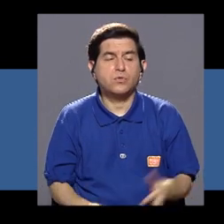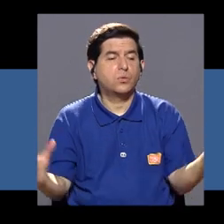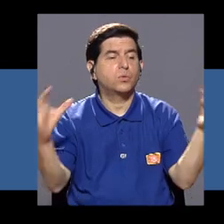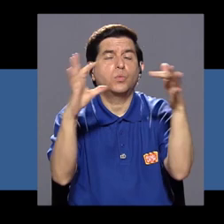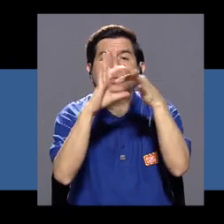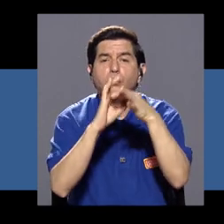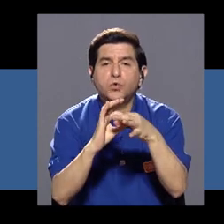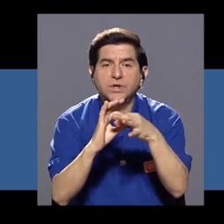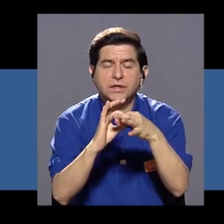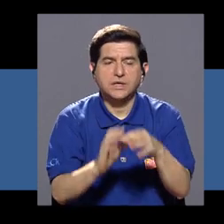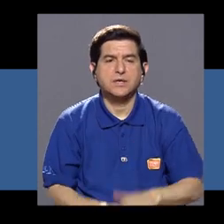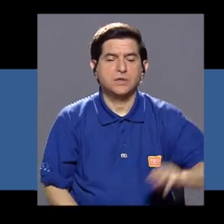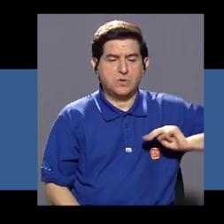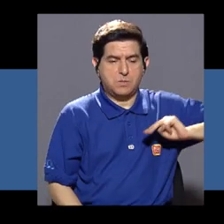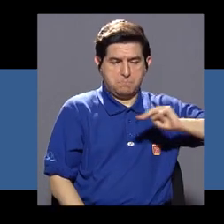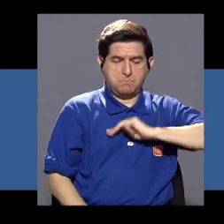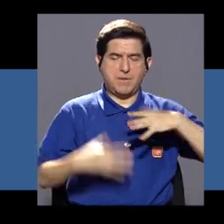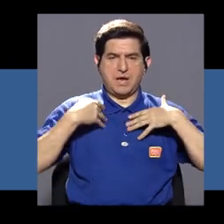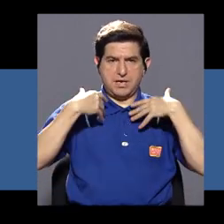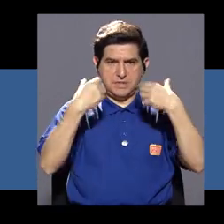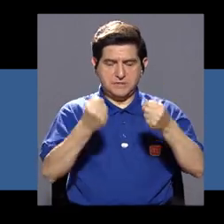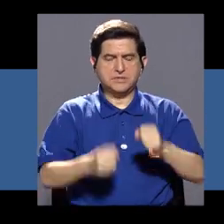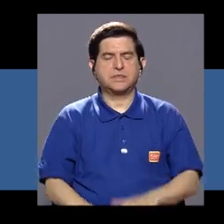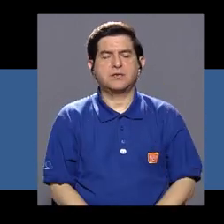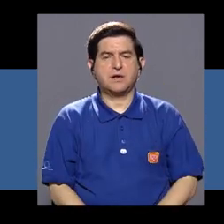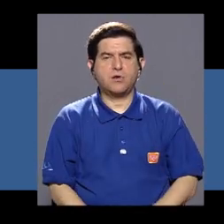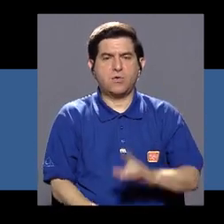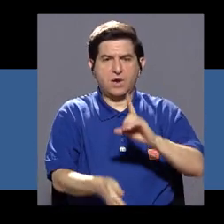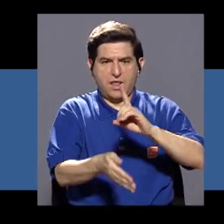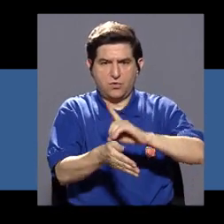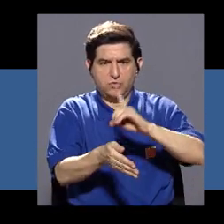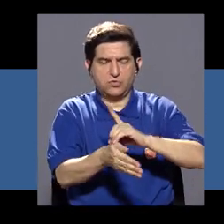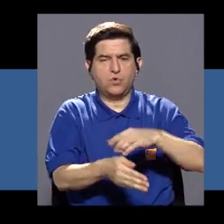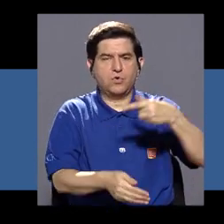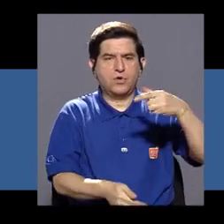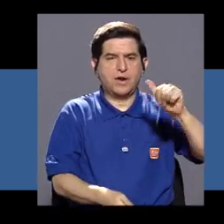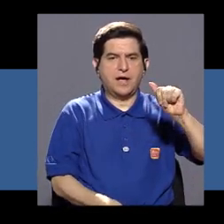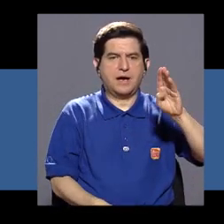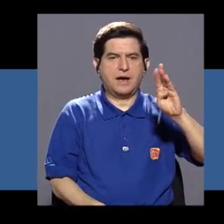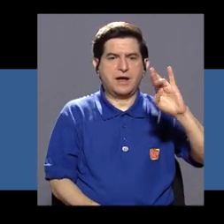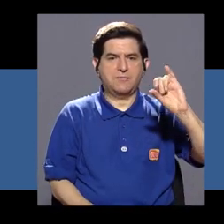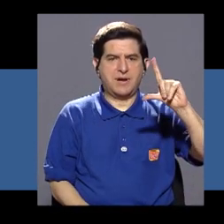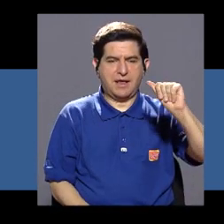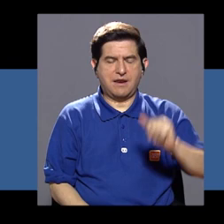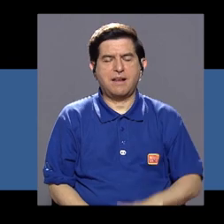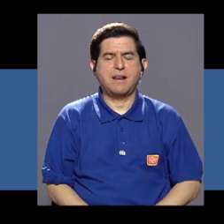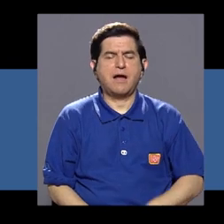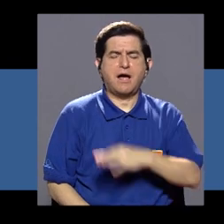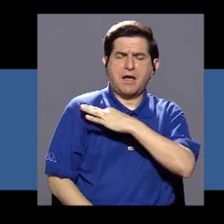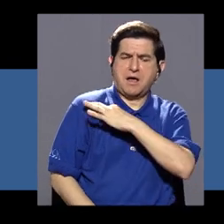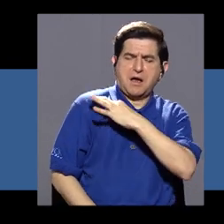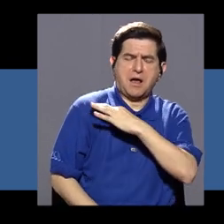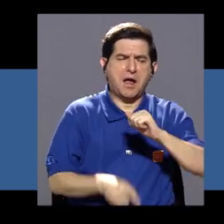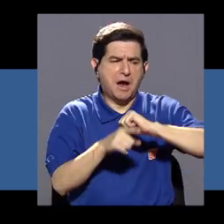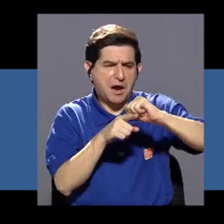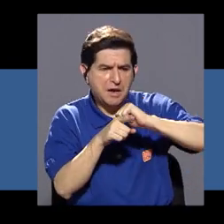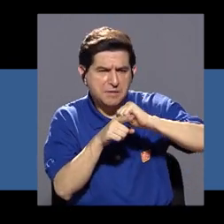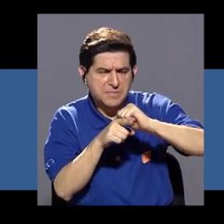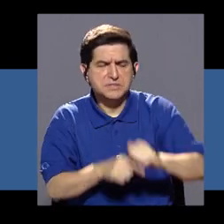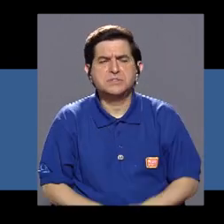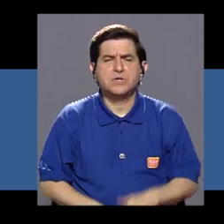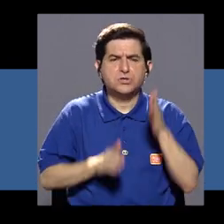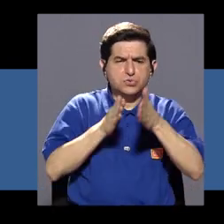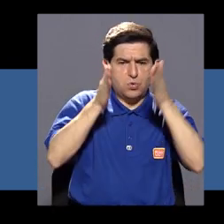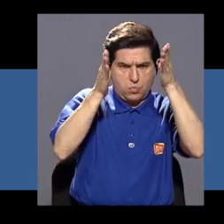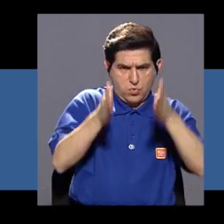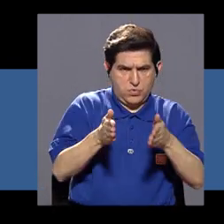este, en conjunto con el Ministerio de Salud, con la doctora Gabriela, nos invitan muy frecuentemente a capacitaciones de